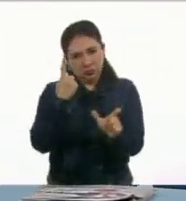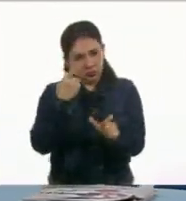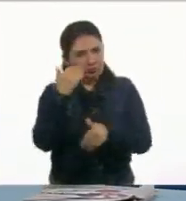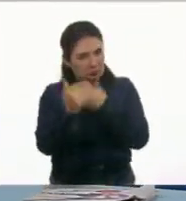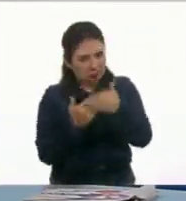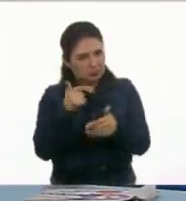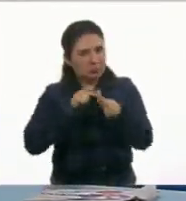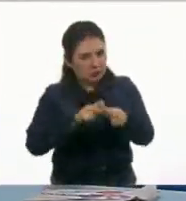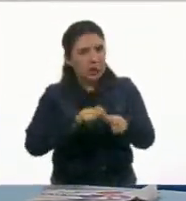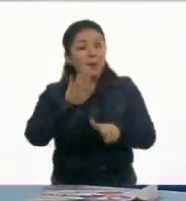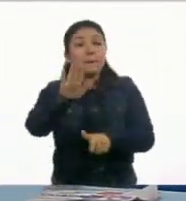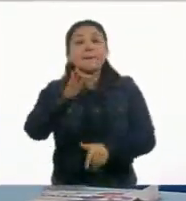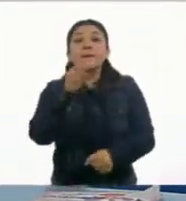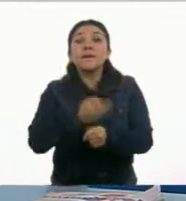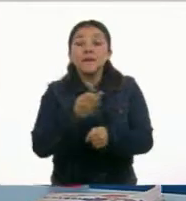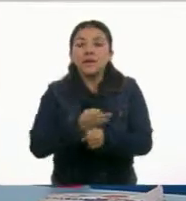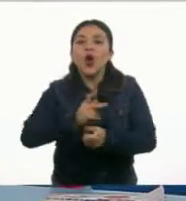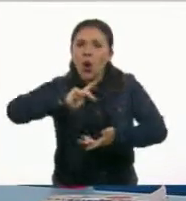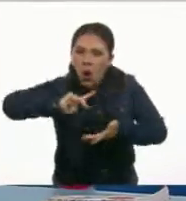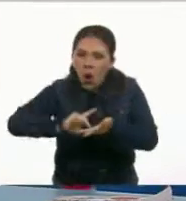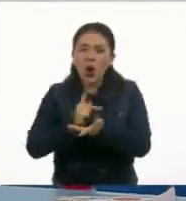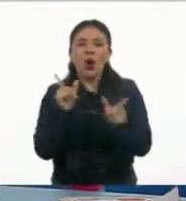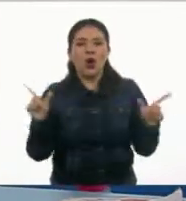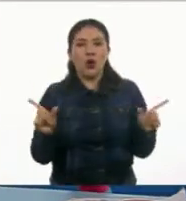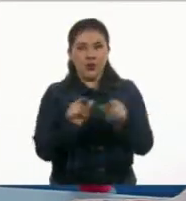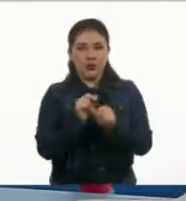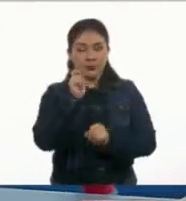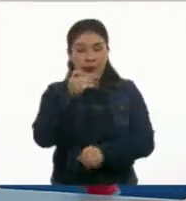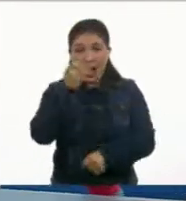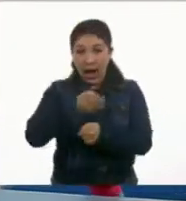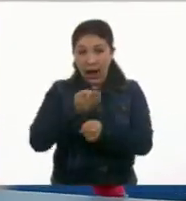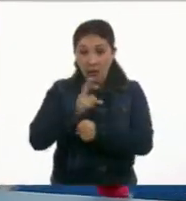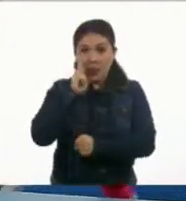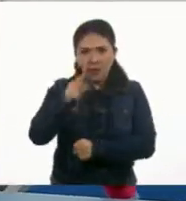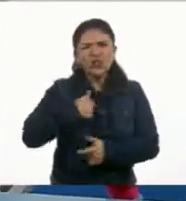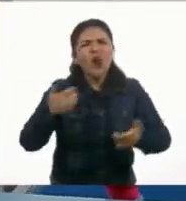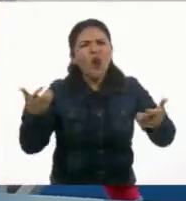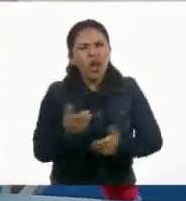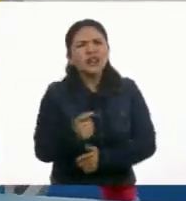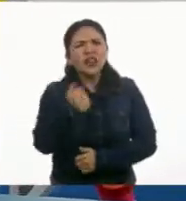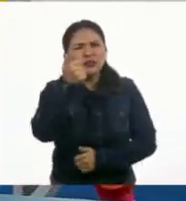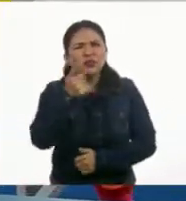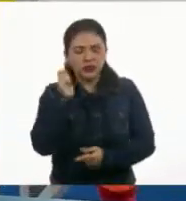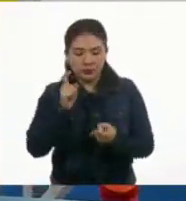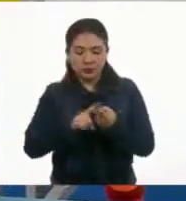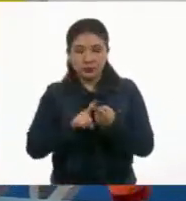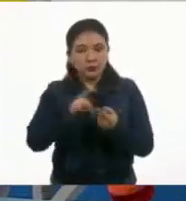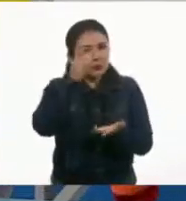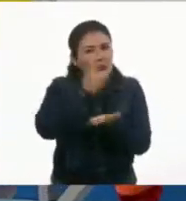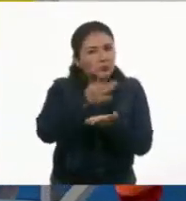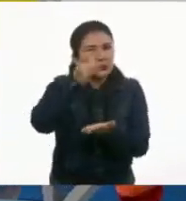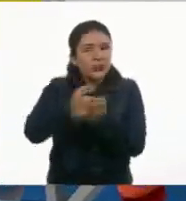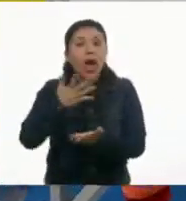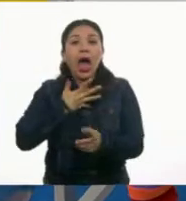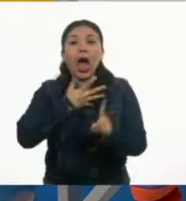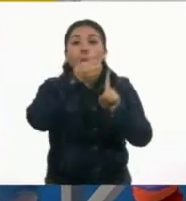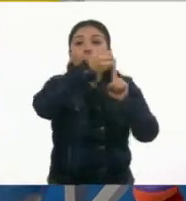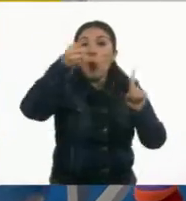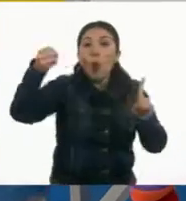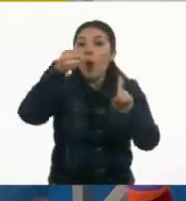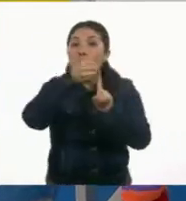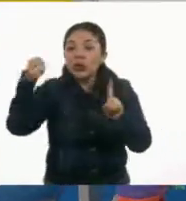avance. Antes de continuar, recapitulemos. Hasta el momento lo que hemos hecho es, primero, identificamos que hay oraciones